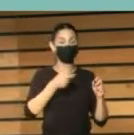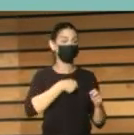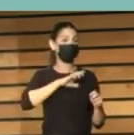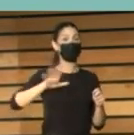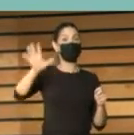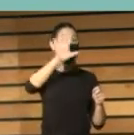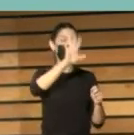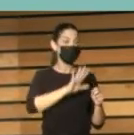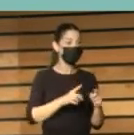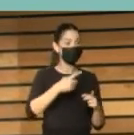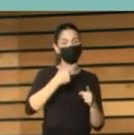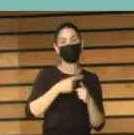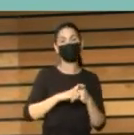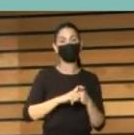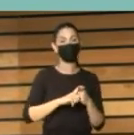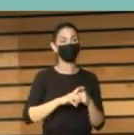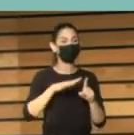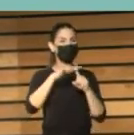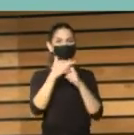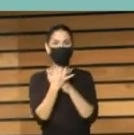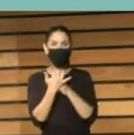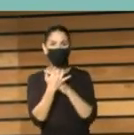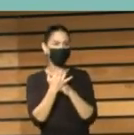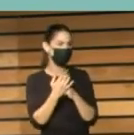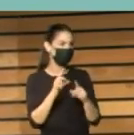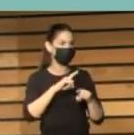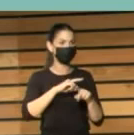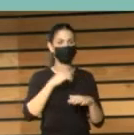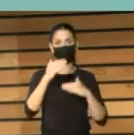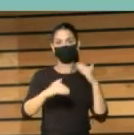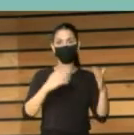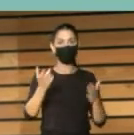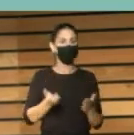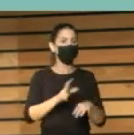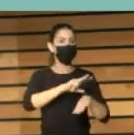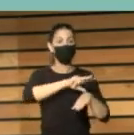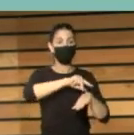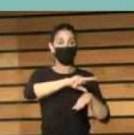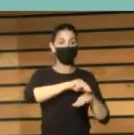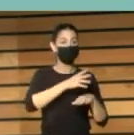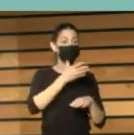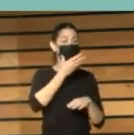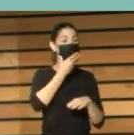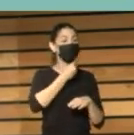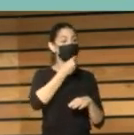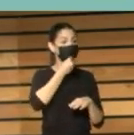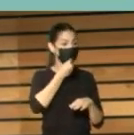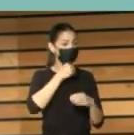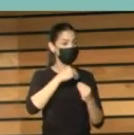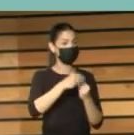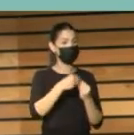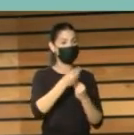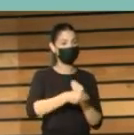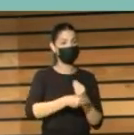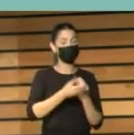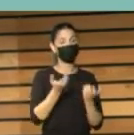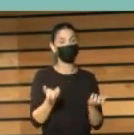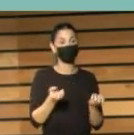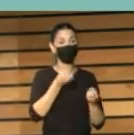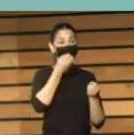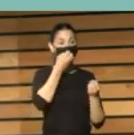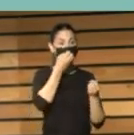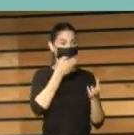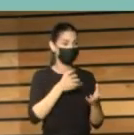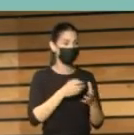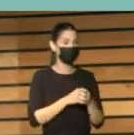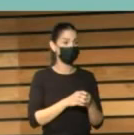circunstancias en las que nos encontramos en cada momento. La concejala del Ayuntamiento de las Palmas de Gran Canaria les hablaba de, bueno, y Clara también